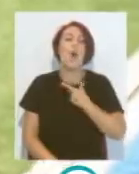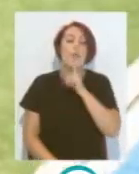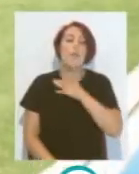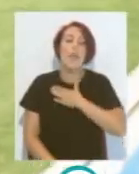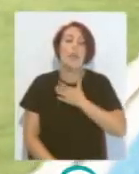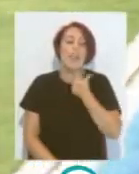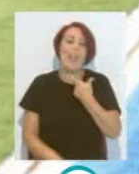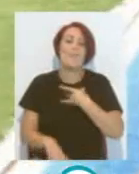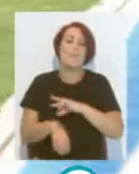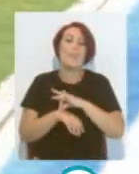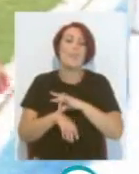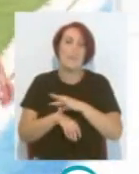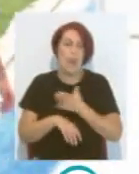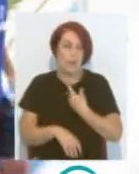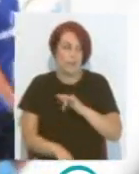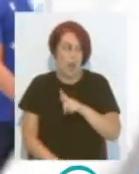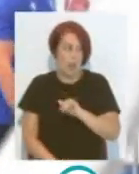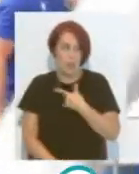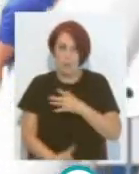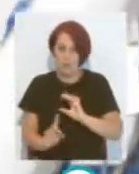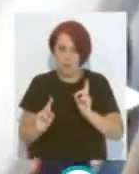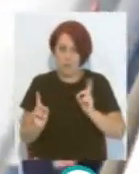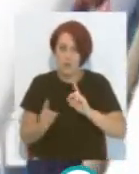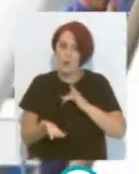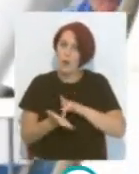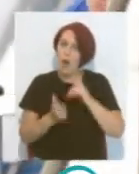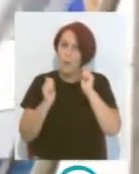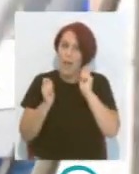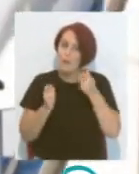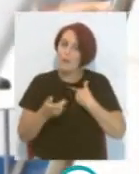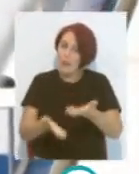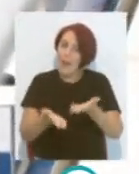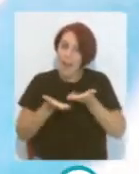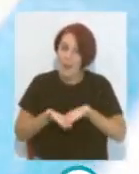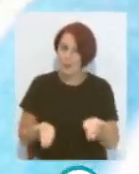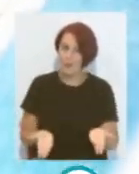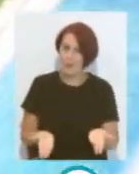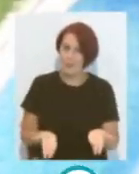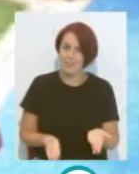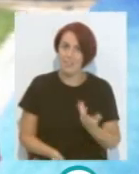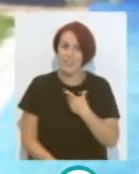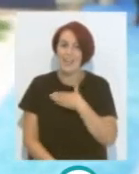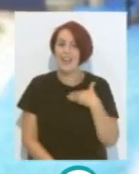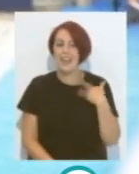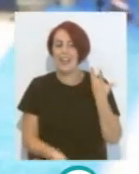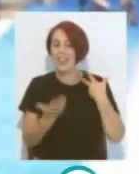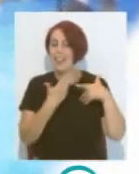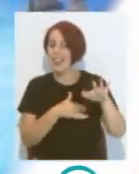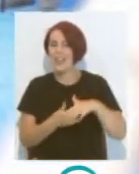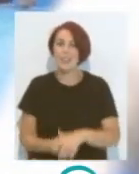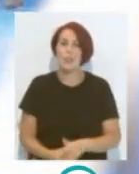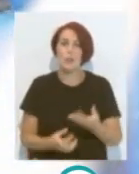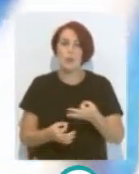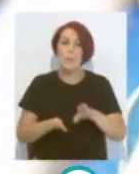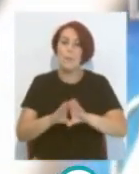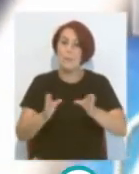Y dice Fali Y Fali decía No, no, no Cuando se cumple año Tú recibes regalos Se quería caquear Invita a los compañeros Justamente